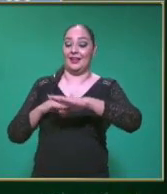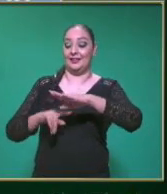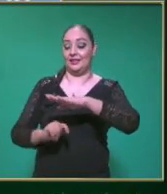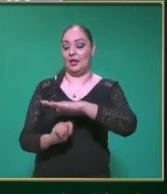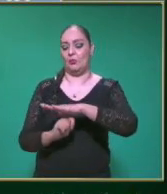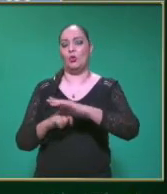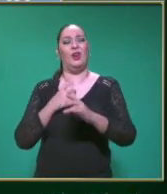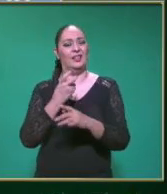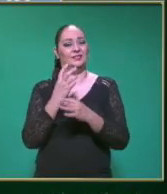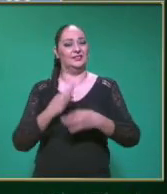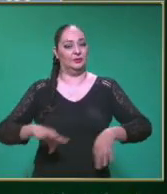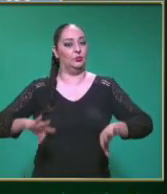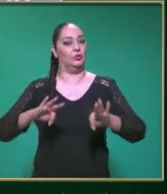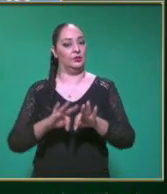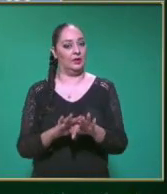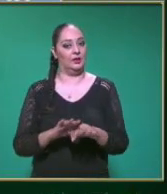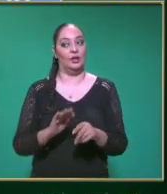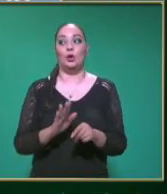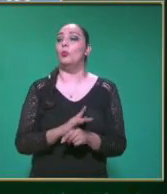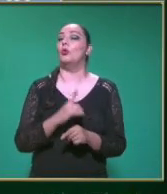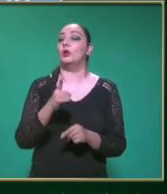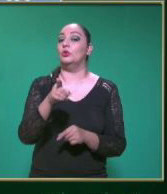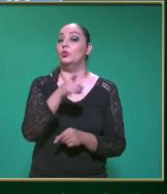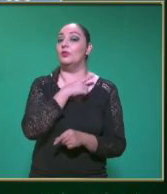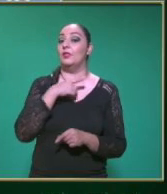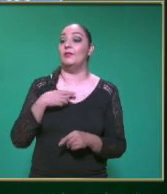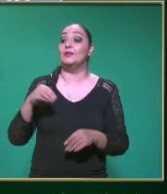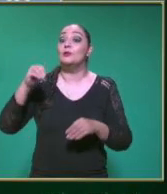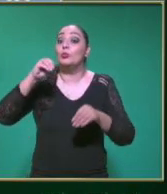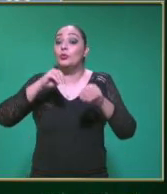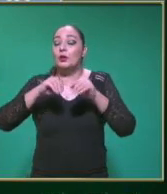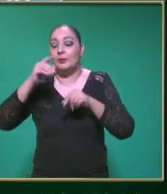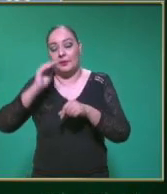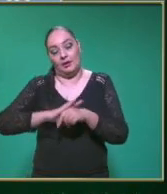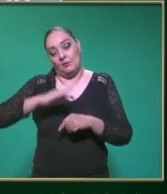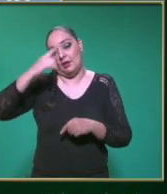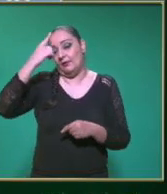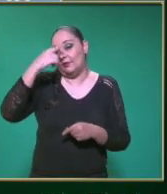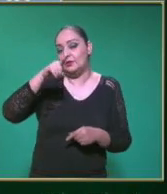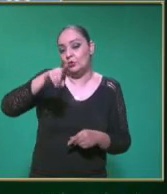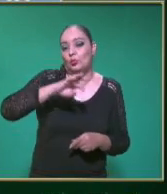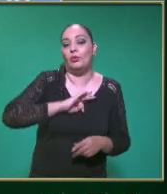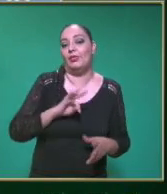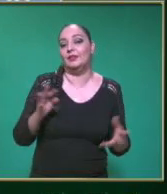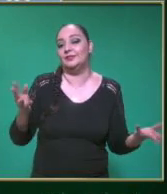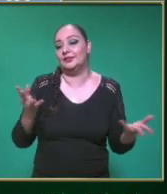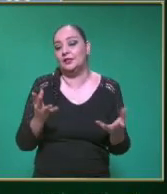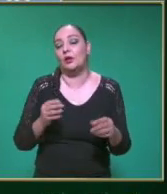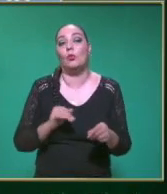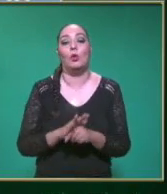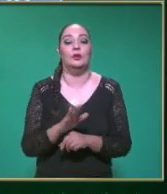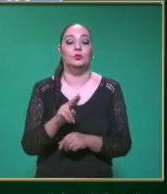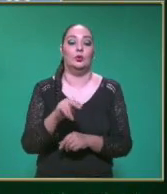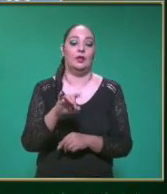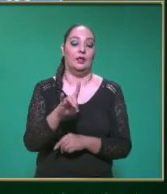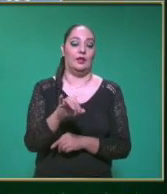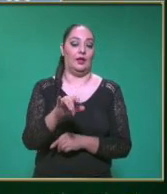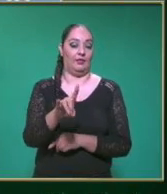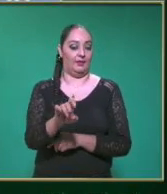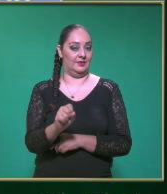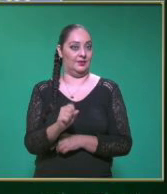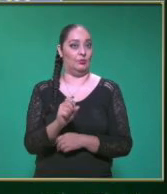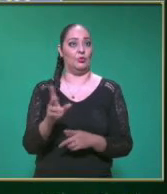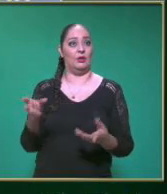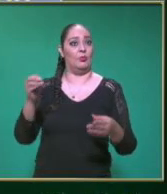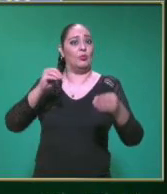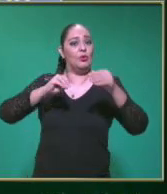sustitución Volvemos a recalcar Porque tienes que colocar Para que sea más sencillo Para ti Las unidades Colocamos